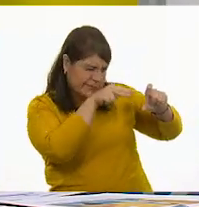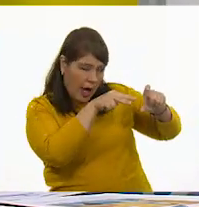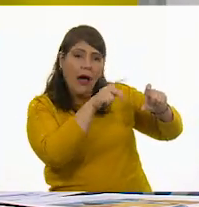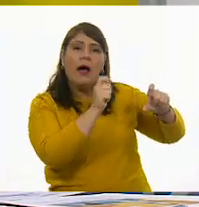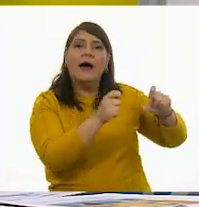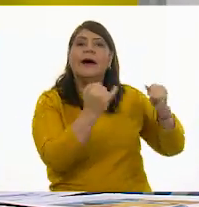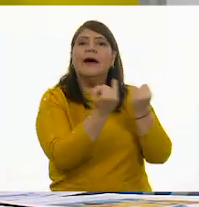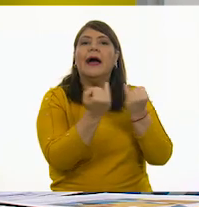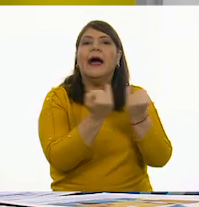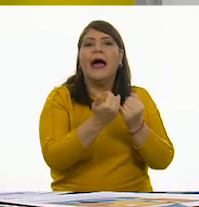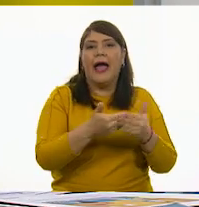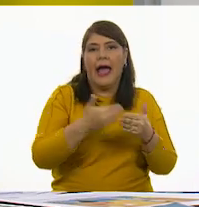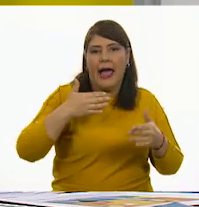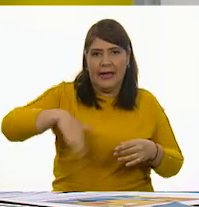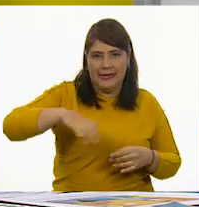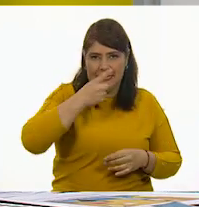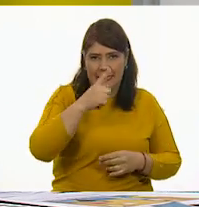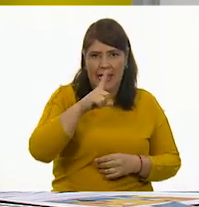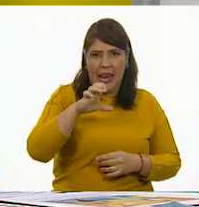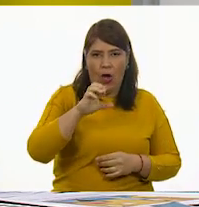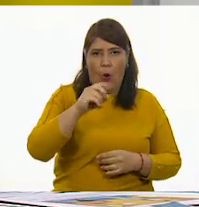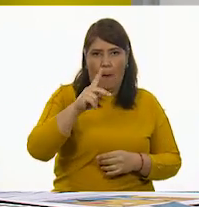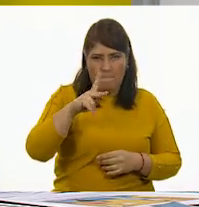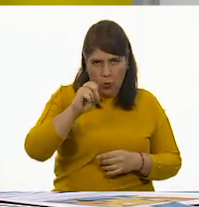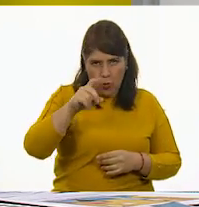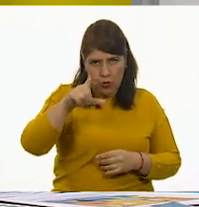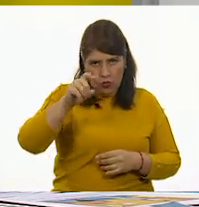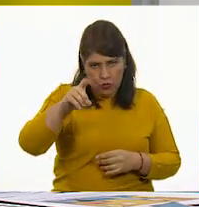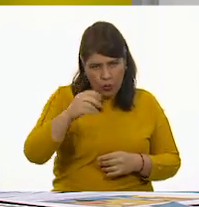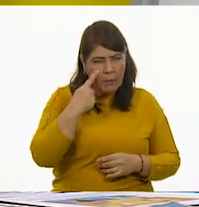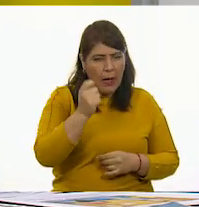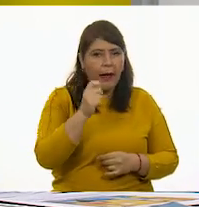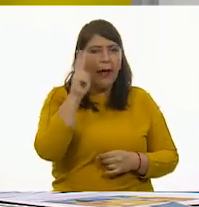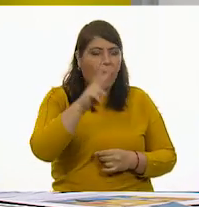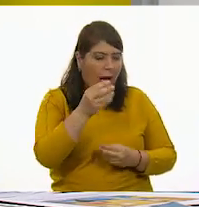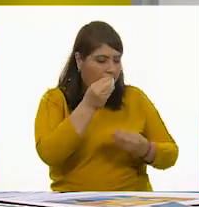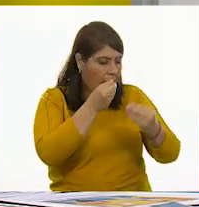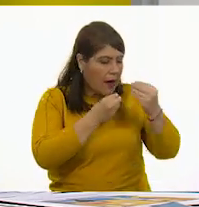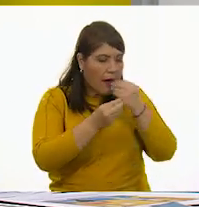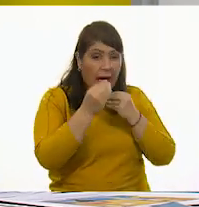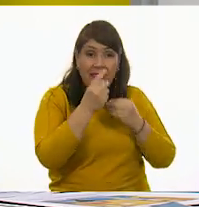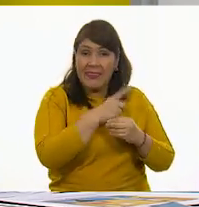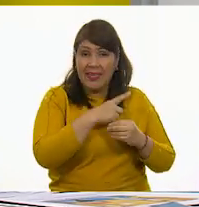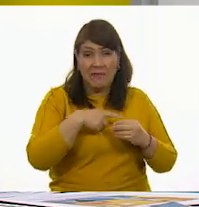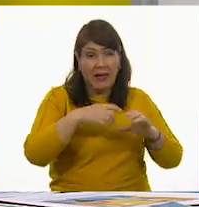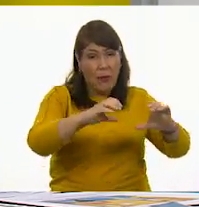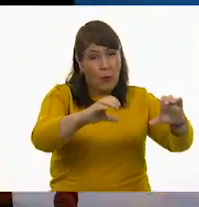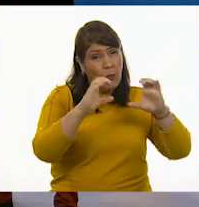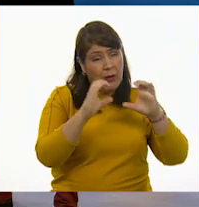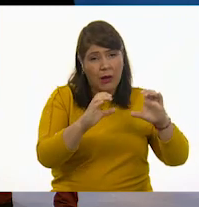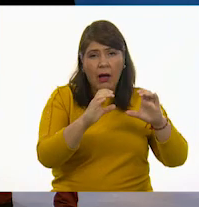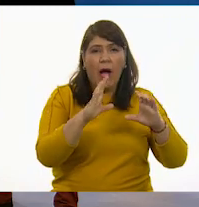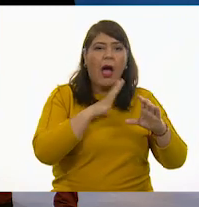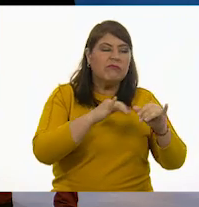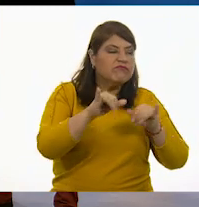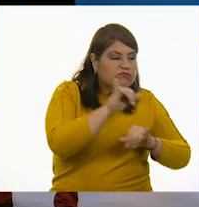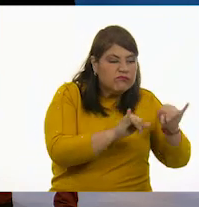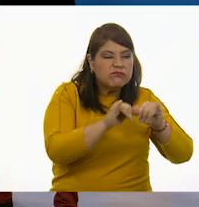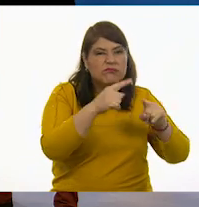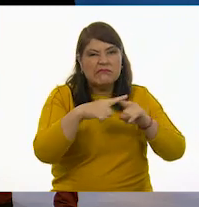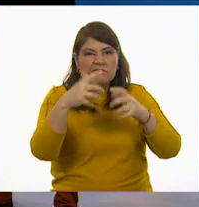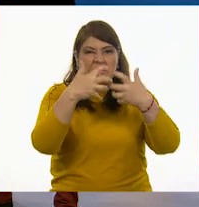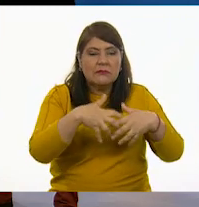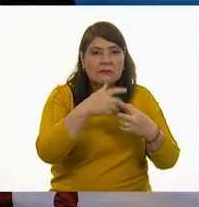como lo dijo don Leopoldo, también en los alimentos tenemos que tener mucho cuidado, porque hay alimentos muy procesados. Y me gustaría que,